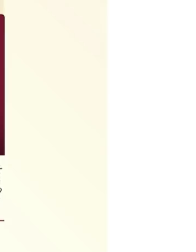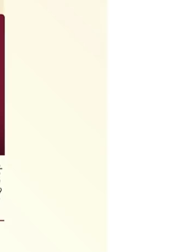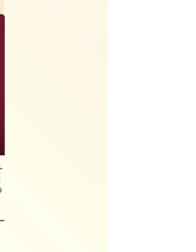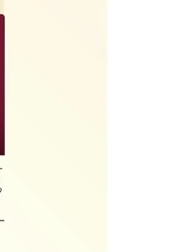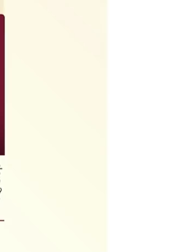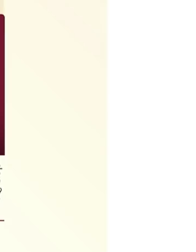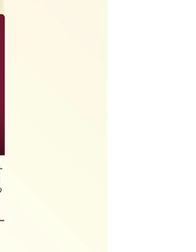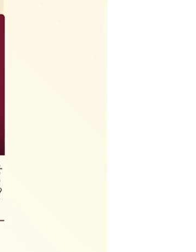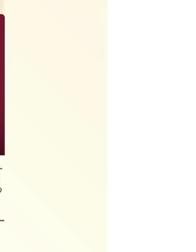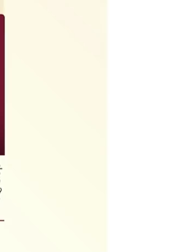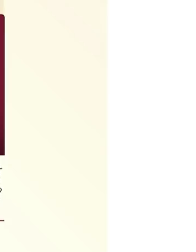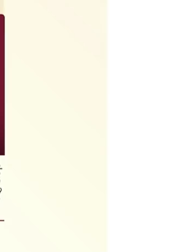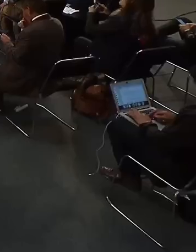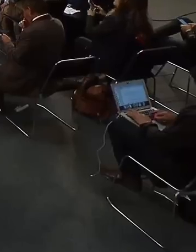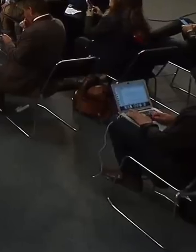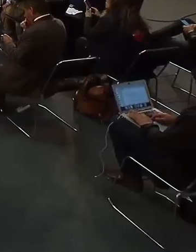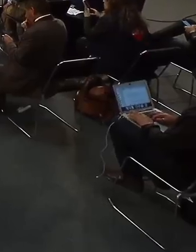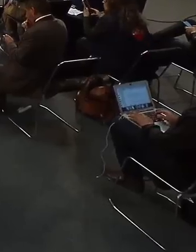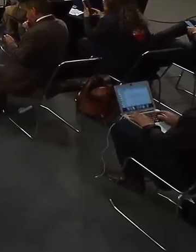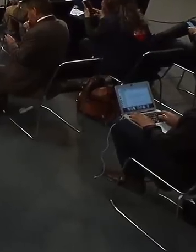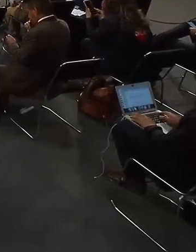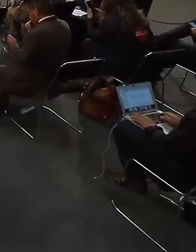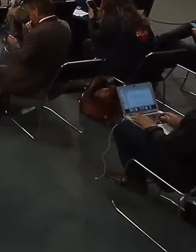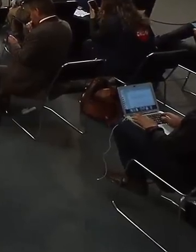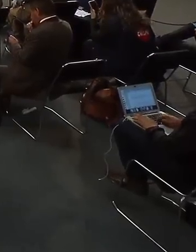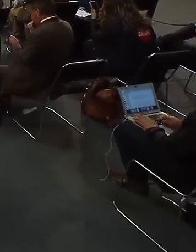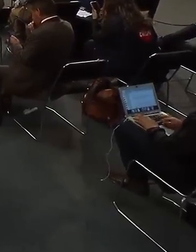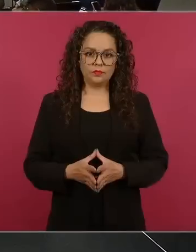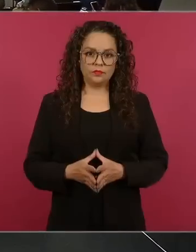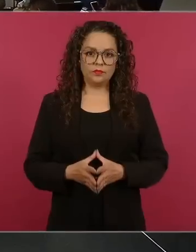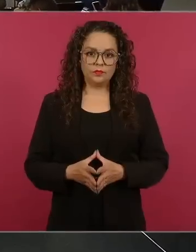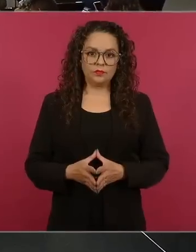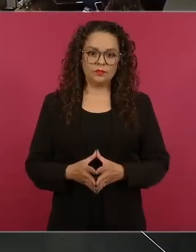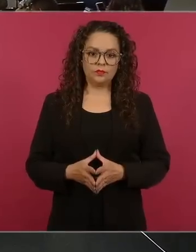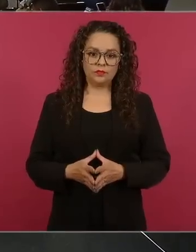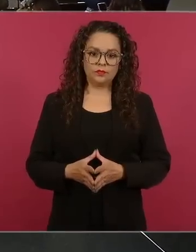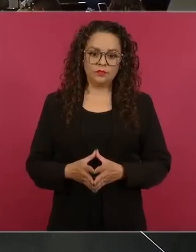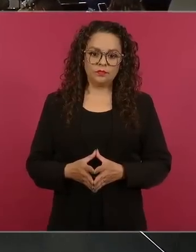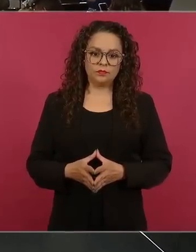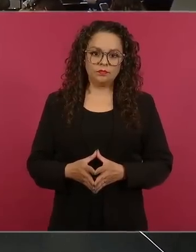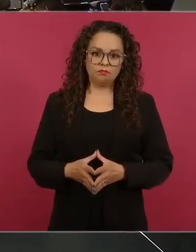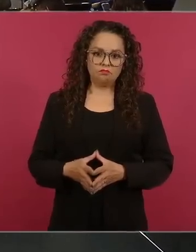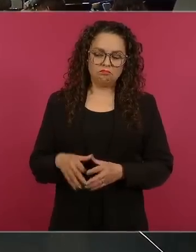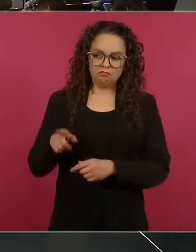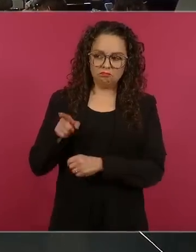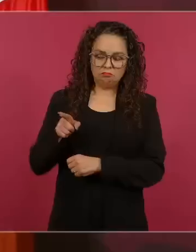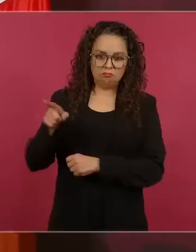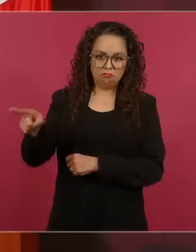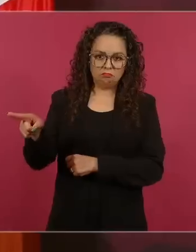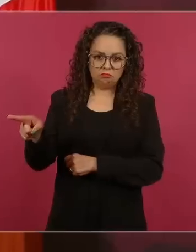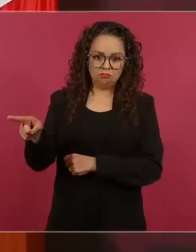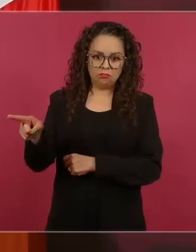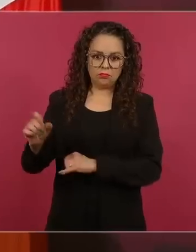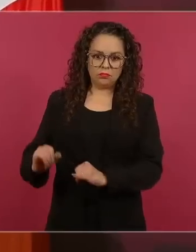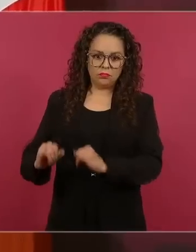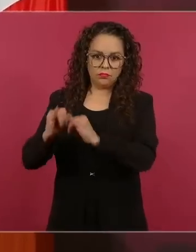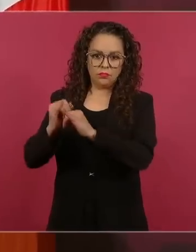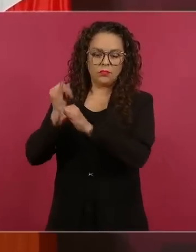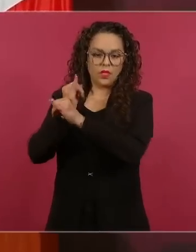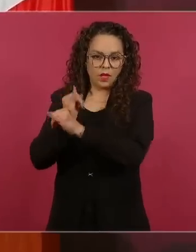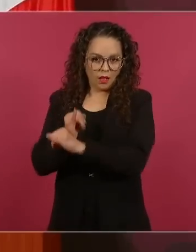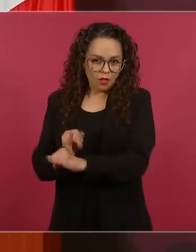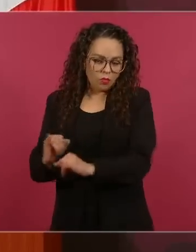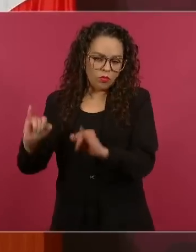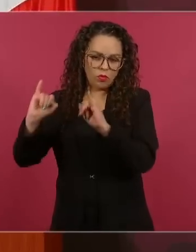No, son autónomos, lo están haciendo bien. Tienen que ir poco a